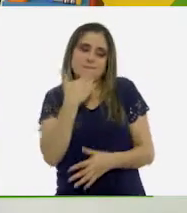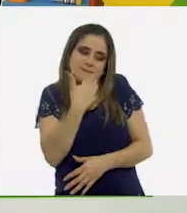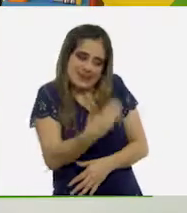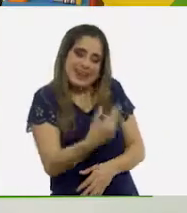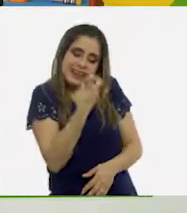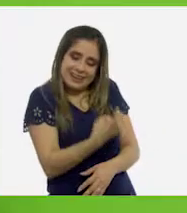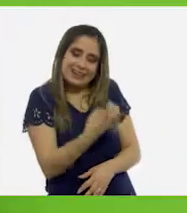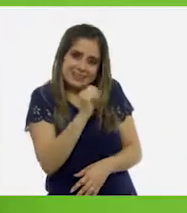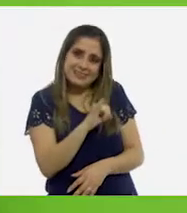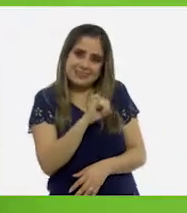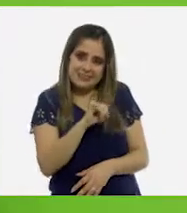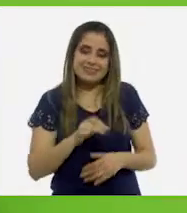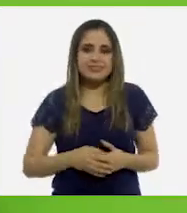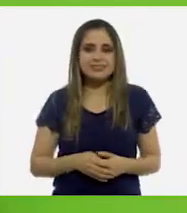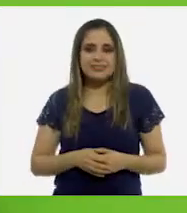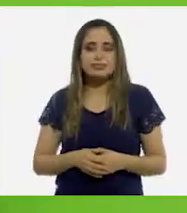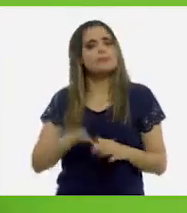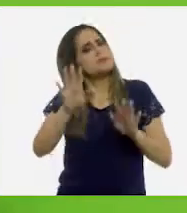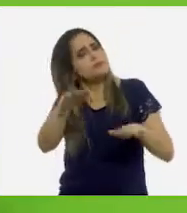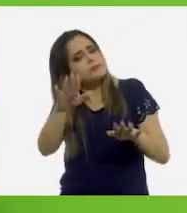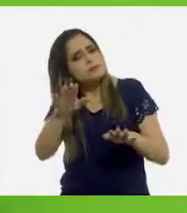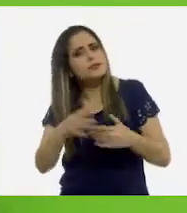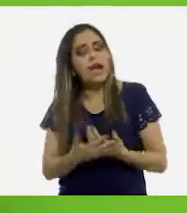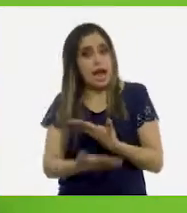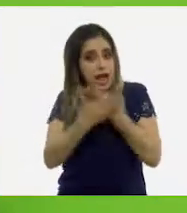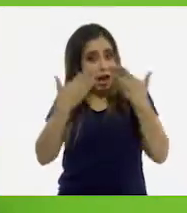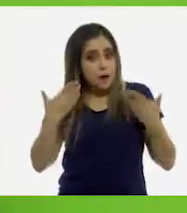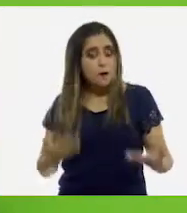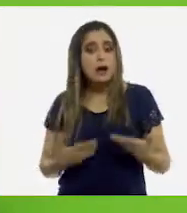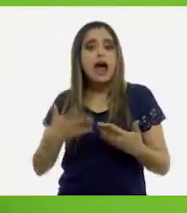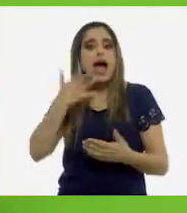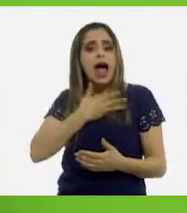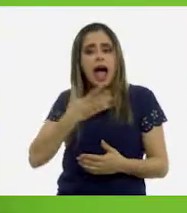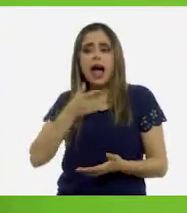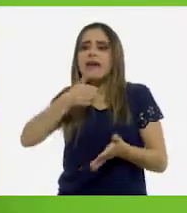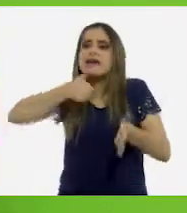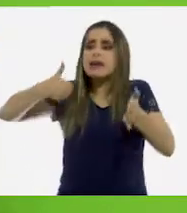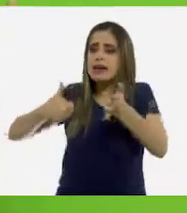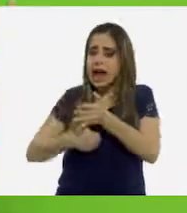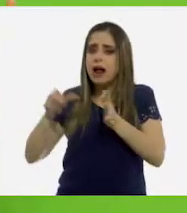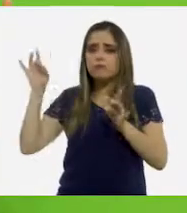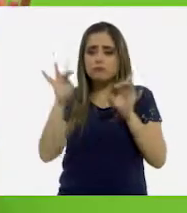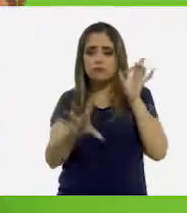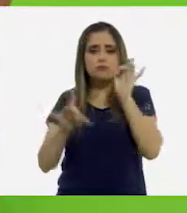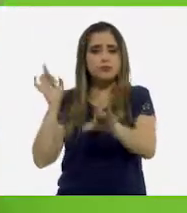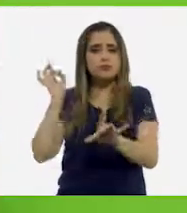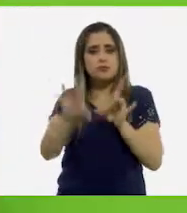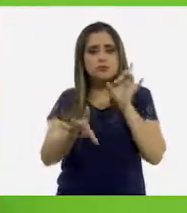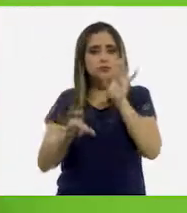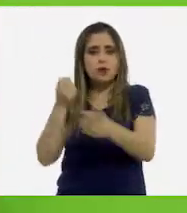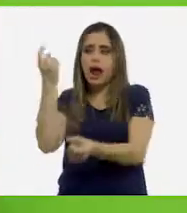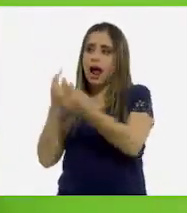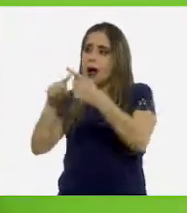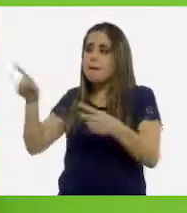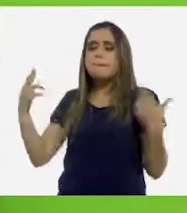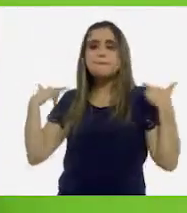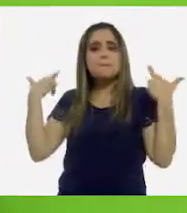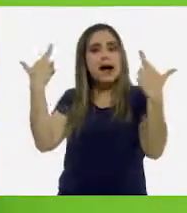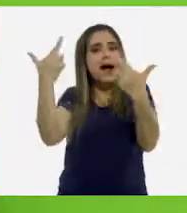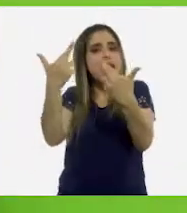Rosita. ¿Qué les parece si leemos ahora los comentarios que nos enviaron al buzón algunas